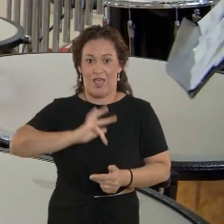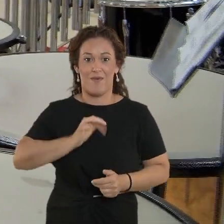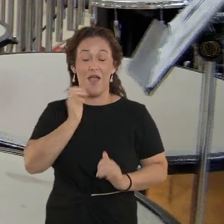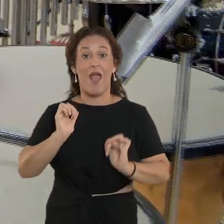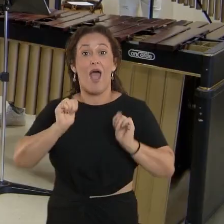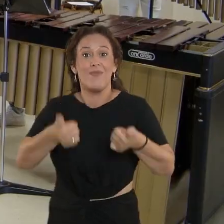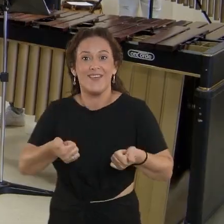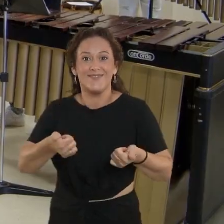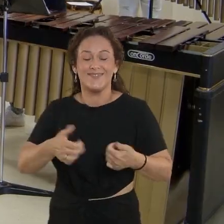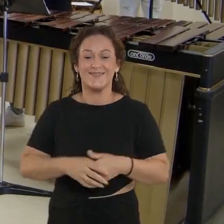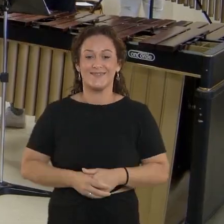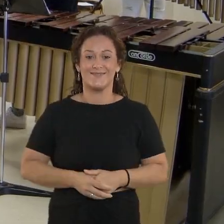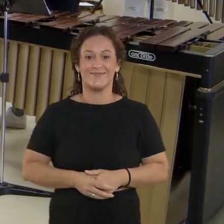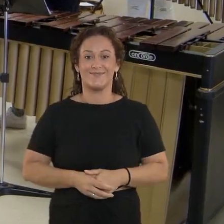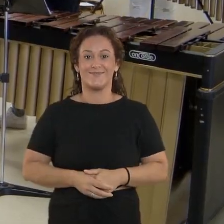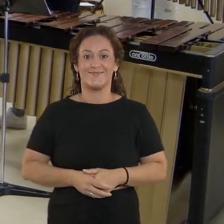¿para adentro?